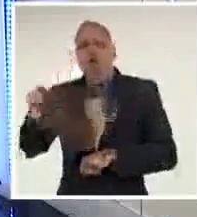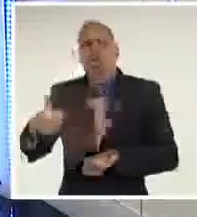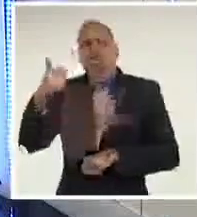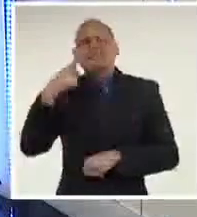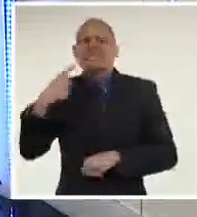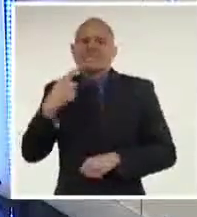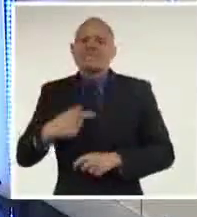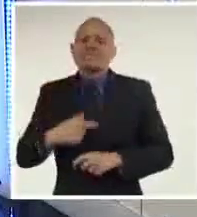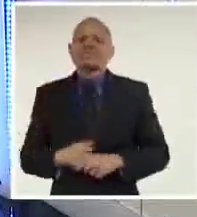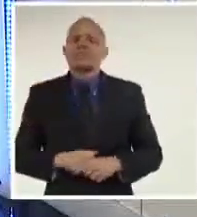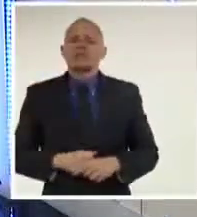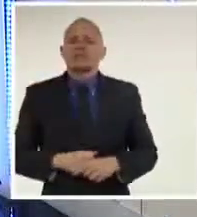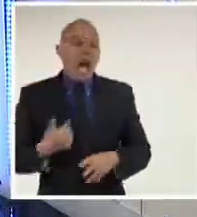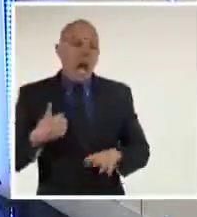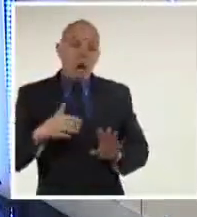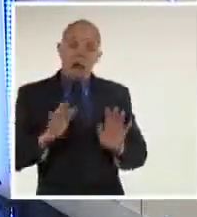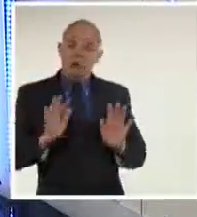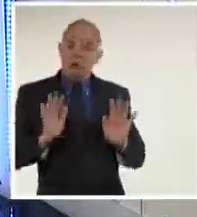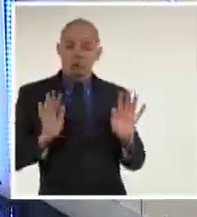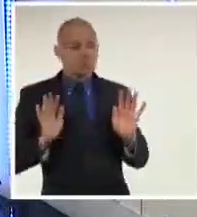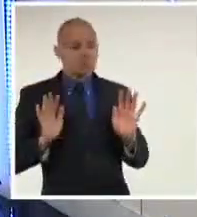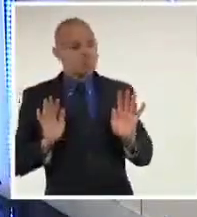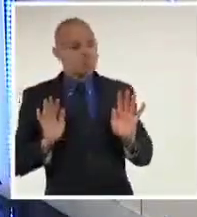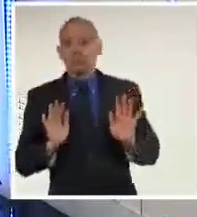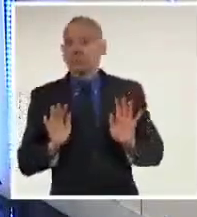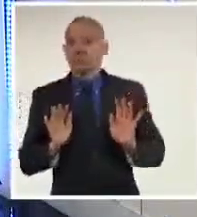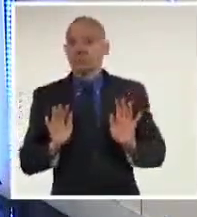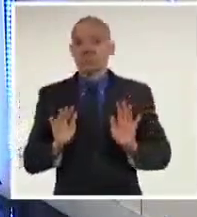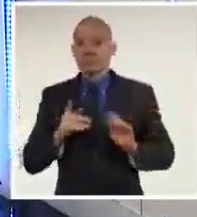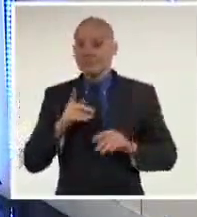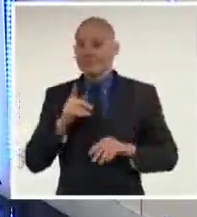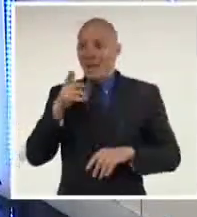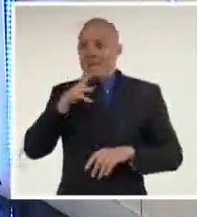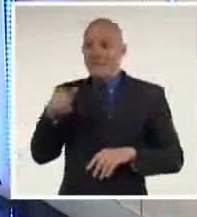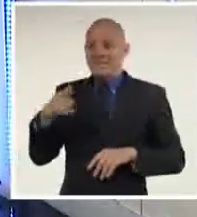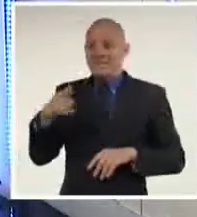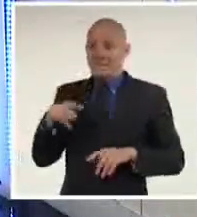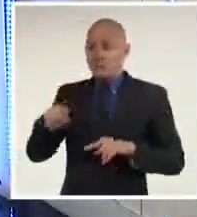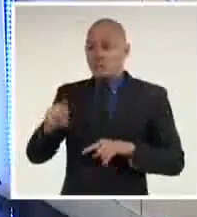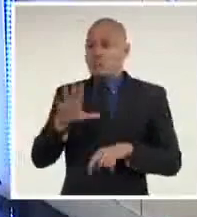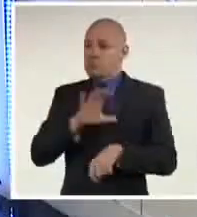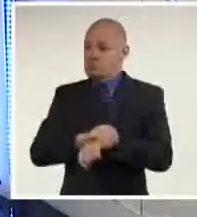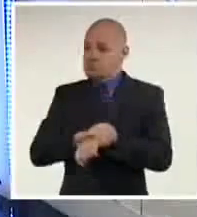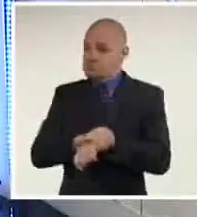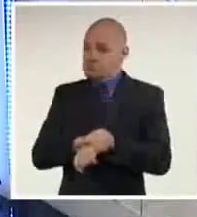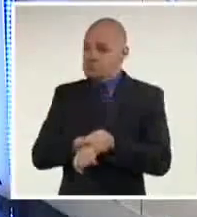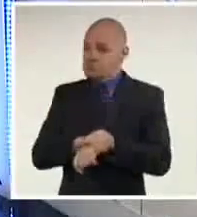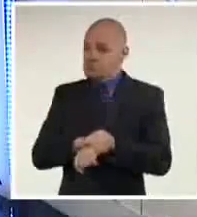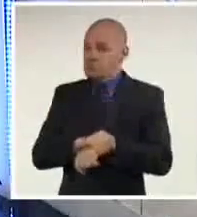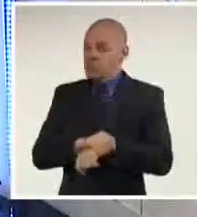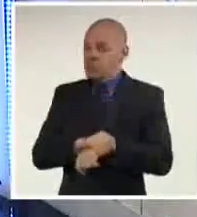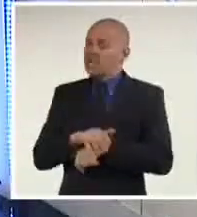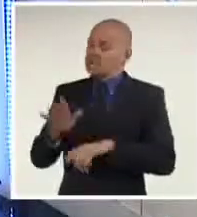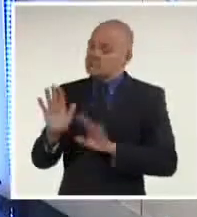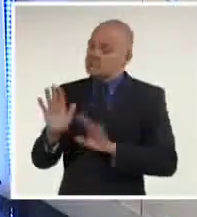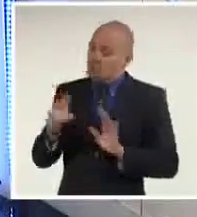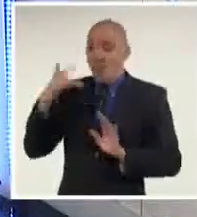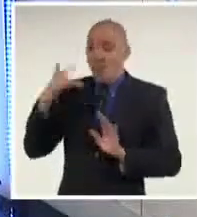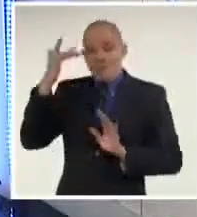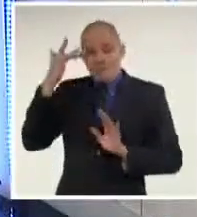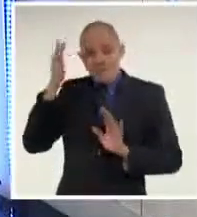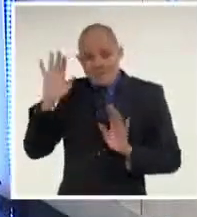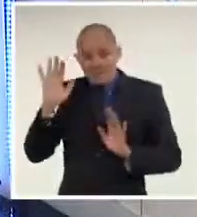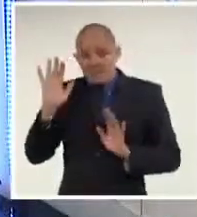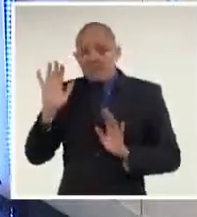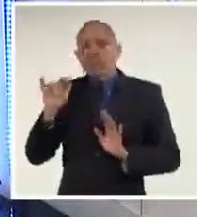celda con su nombre. No suelta, pero no le queda mucha vela ya en este entierro. Que deje de ser útil y rápidamente se apagará. Y que